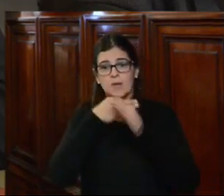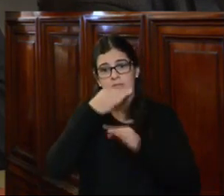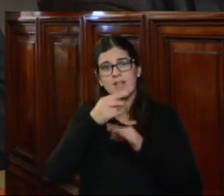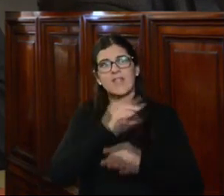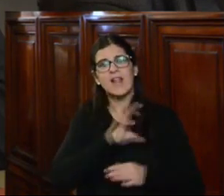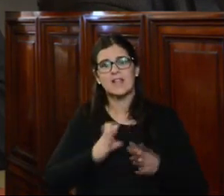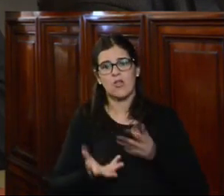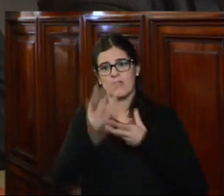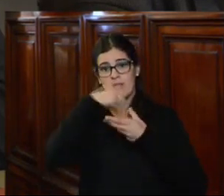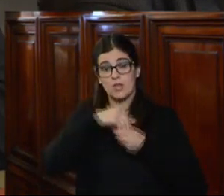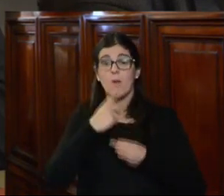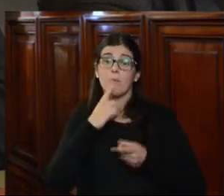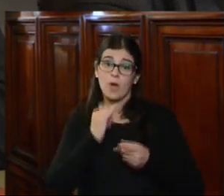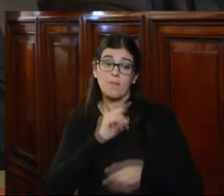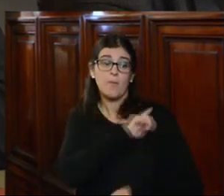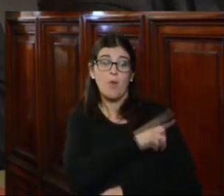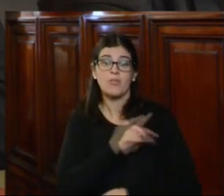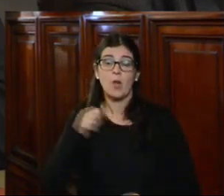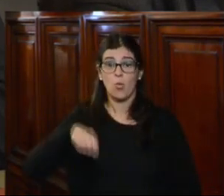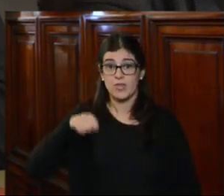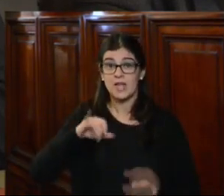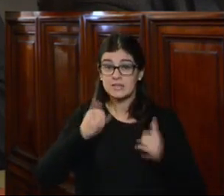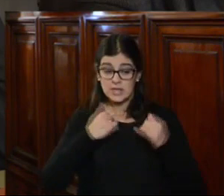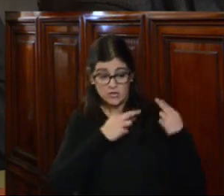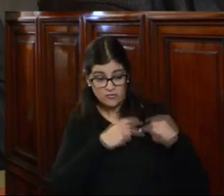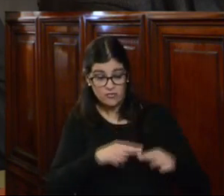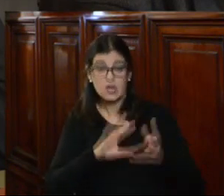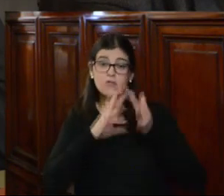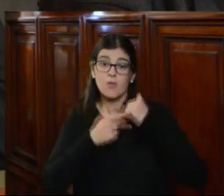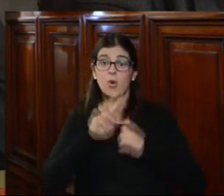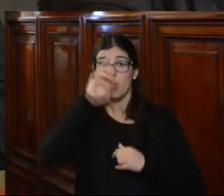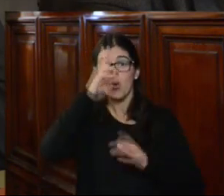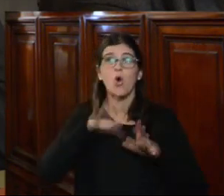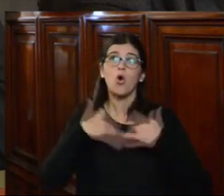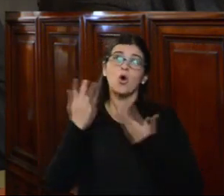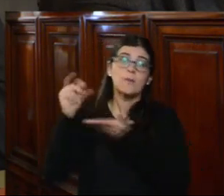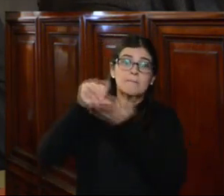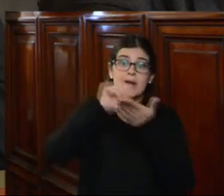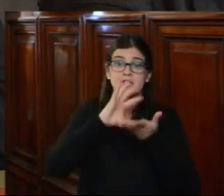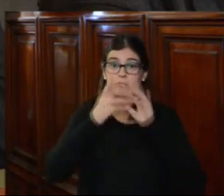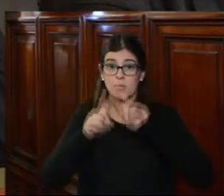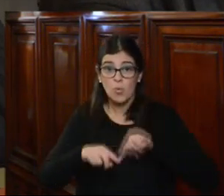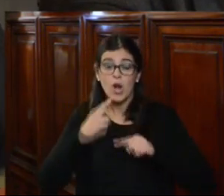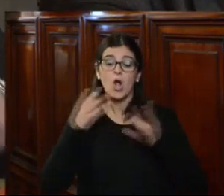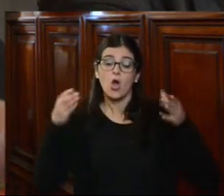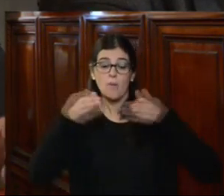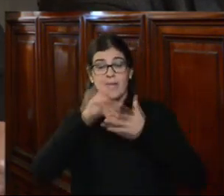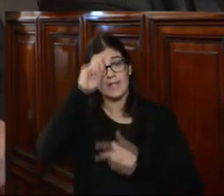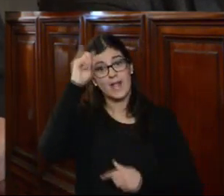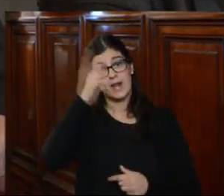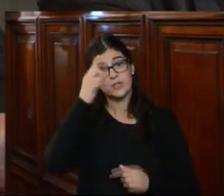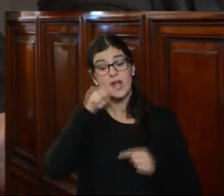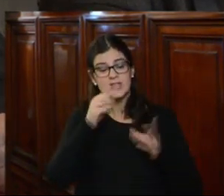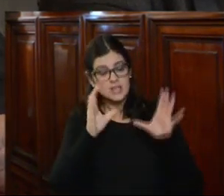Estado, entre ellos el Poder Judicial? ¿Mantendríamos, en el caso de Uruguay, como de otros países, frente a la comunidad internacional